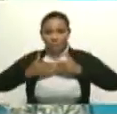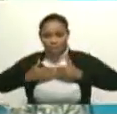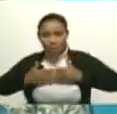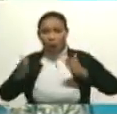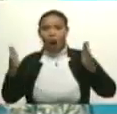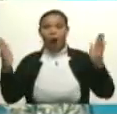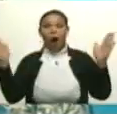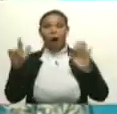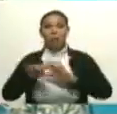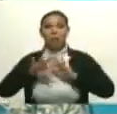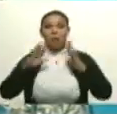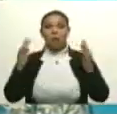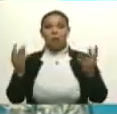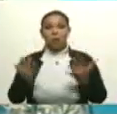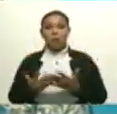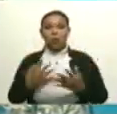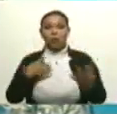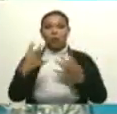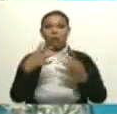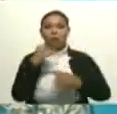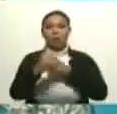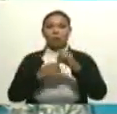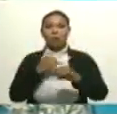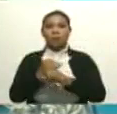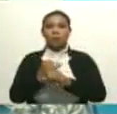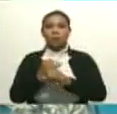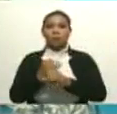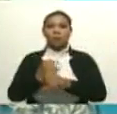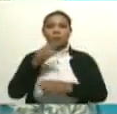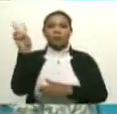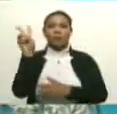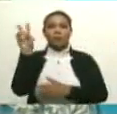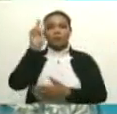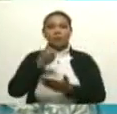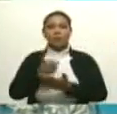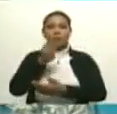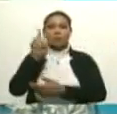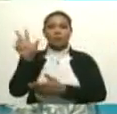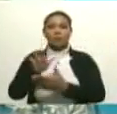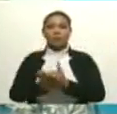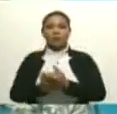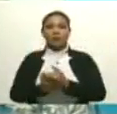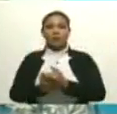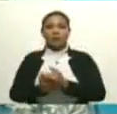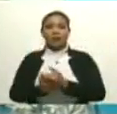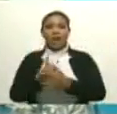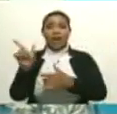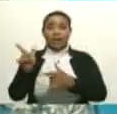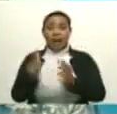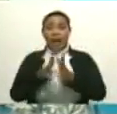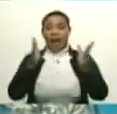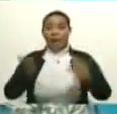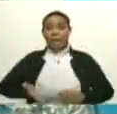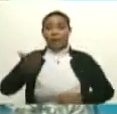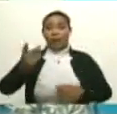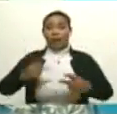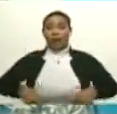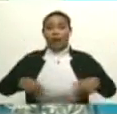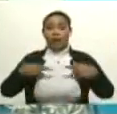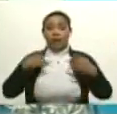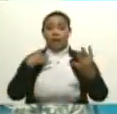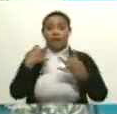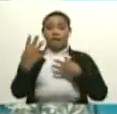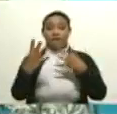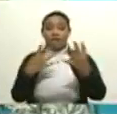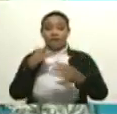en este segundo Festival Internacional de Teatro Progresista de Venezuela 2023 es una gran noticia para la vida. Es un festival dedicado a